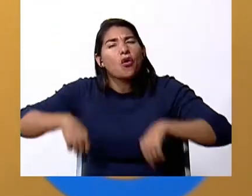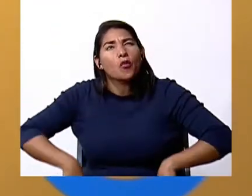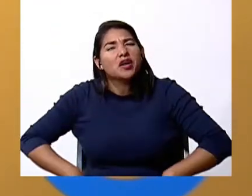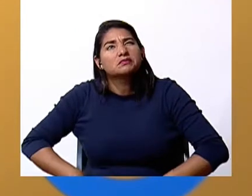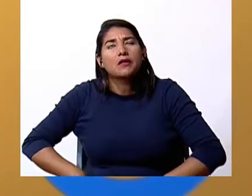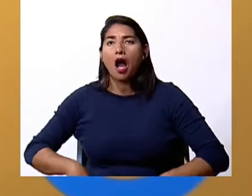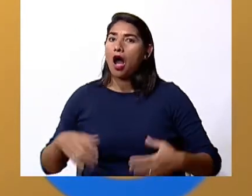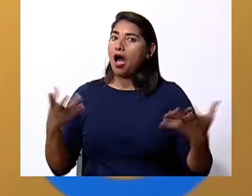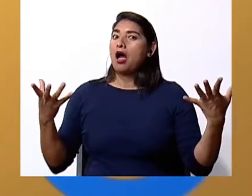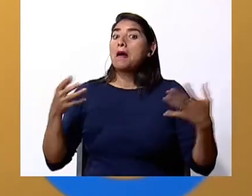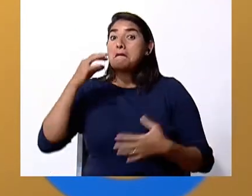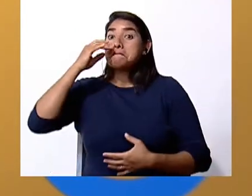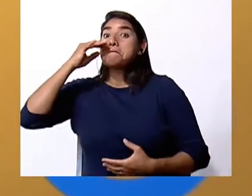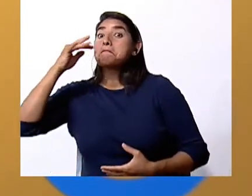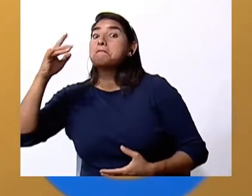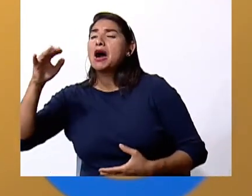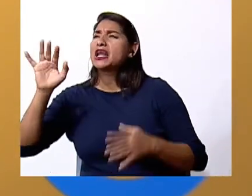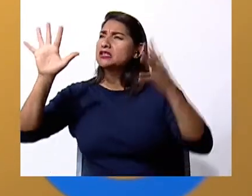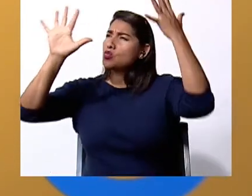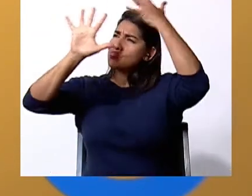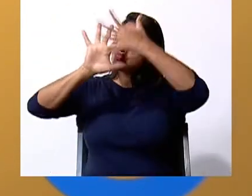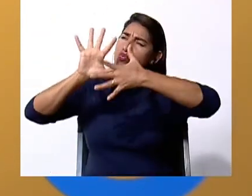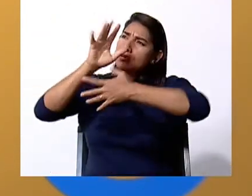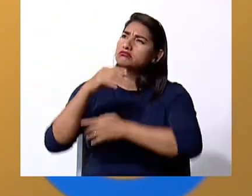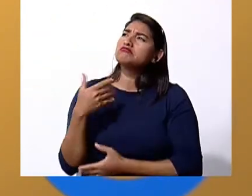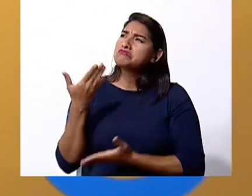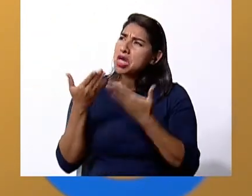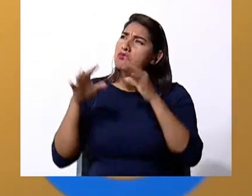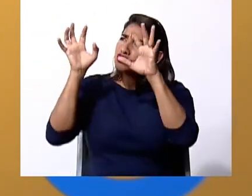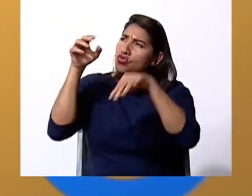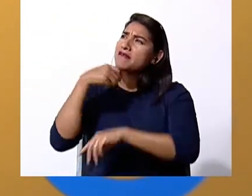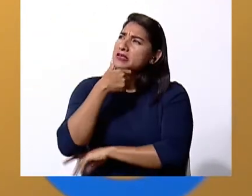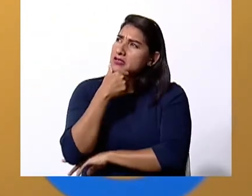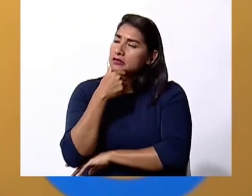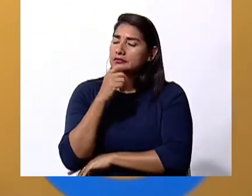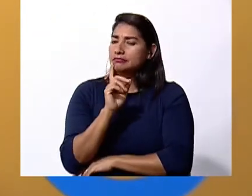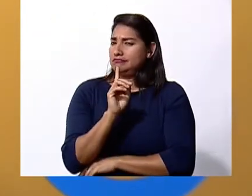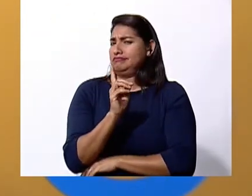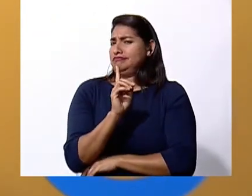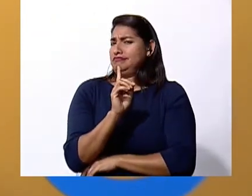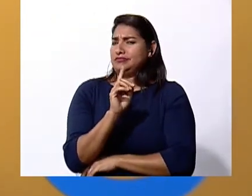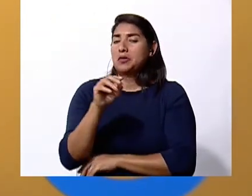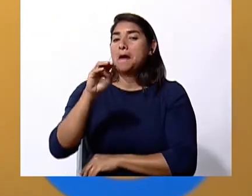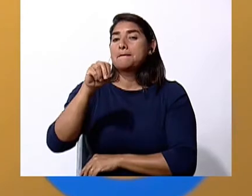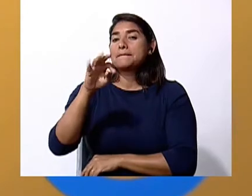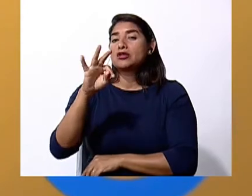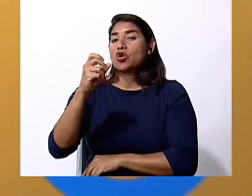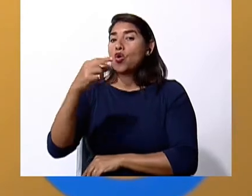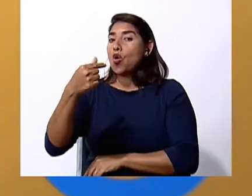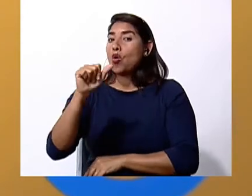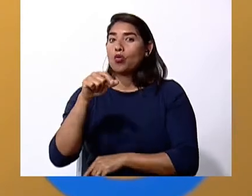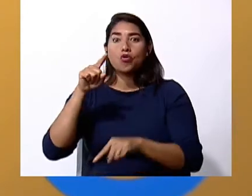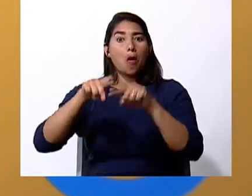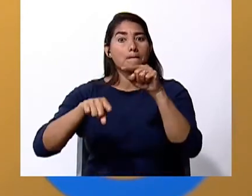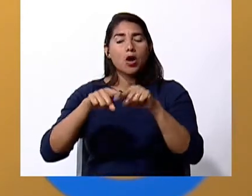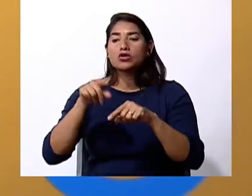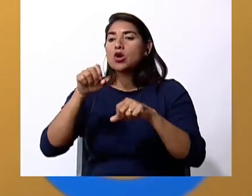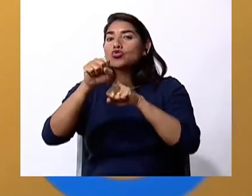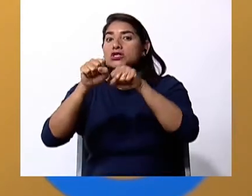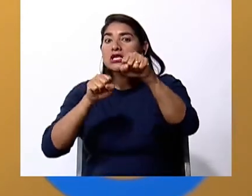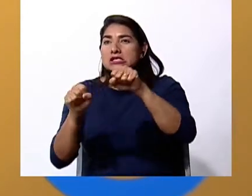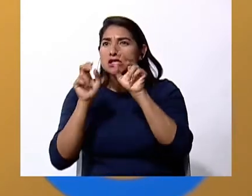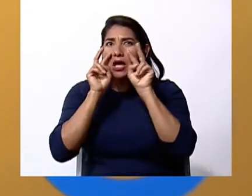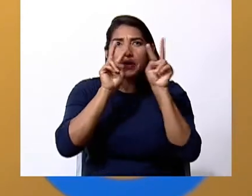el tiempo? ¡Ay, parece que está nublado! Seguro va a llover. No es eso lo que hacen los meteorólogos. Ellos tienen un sistema